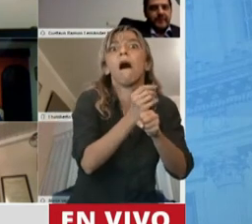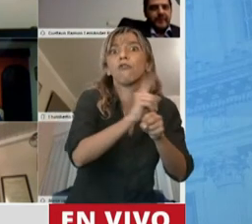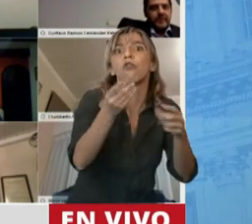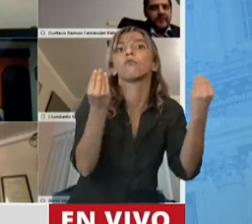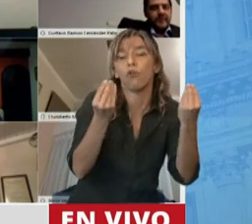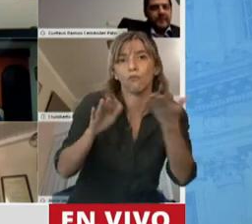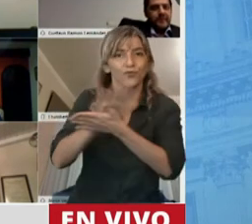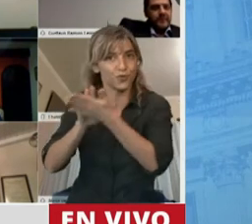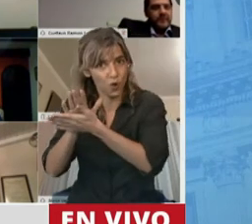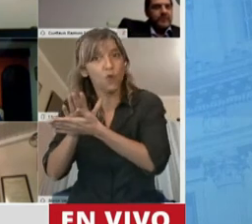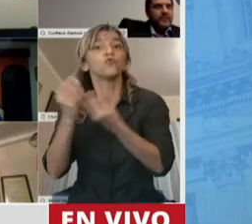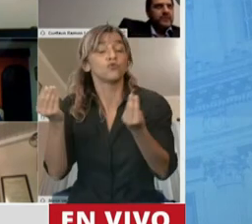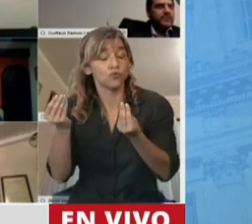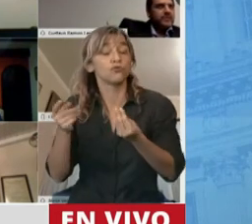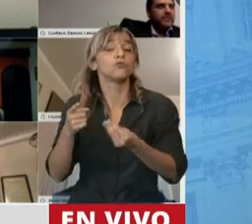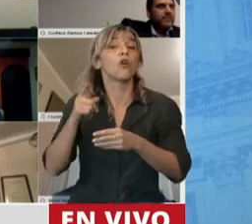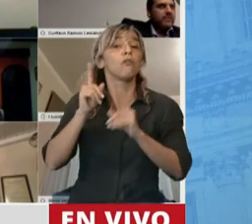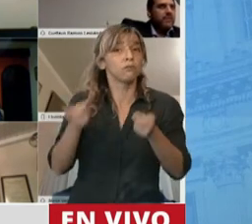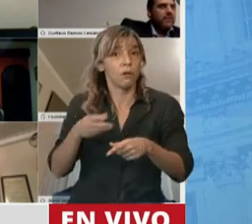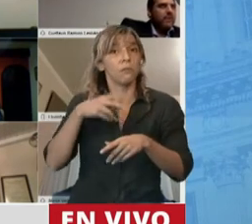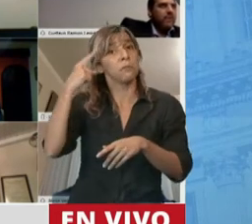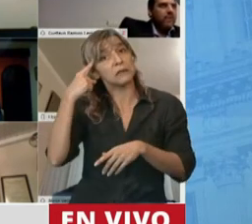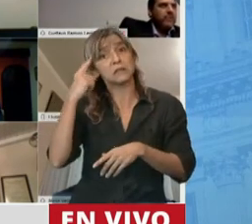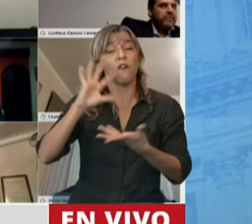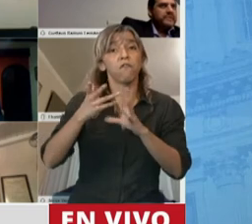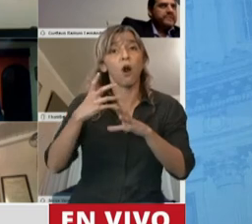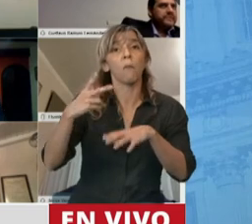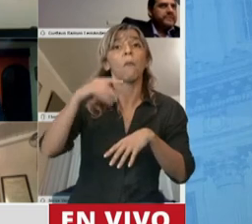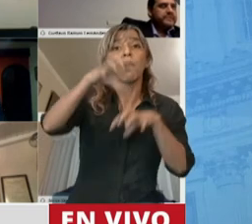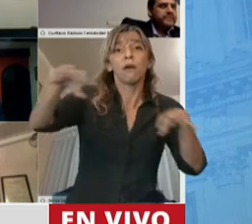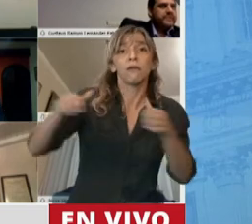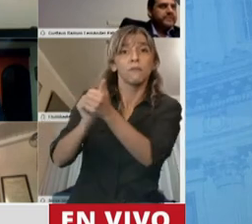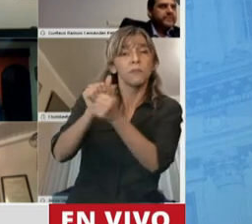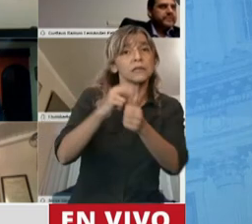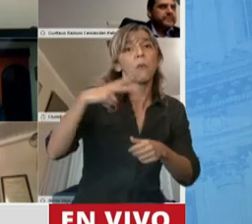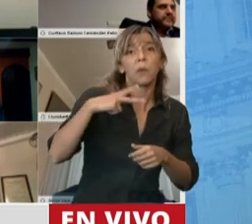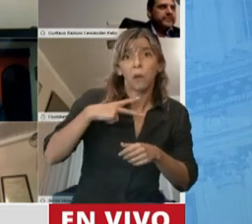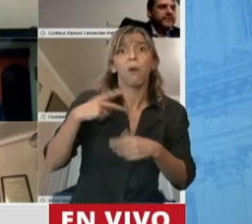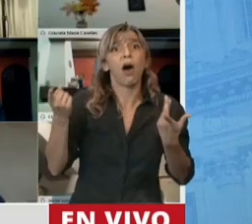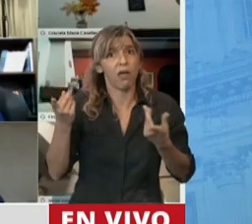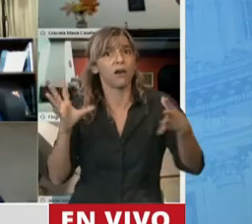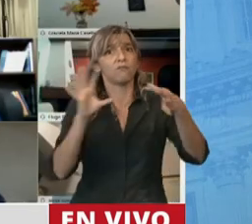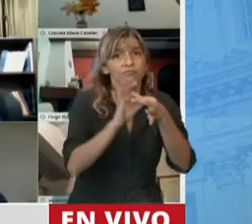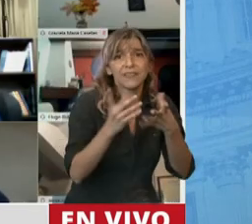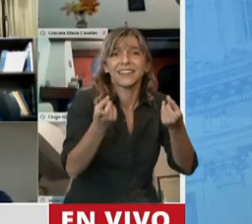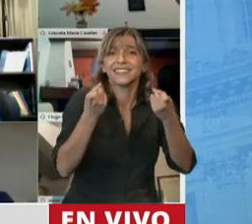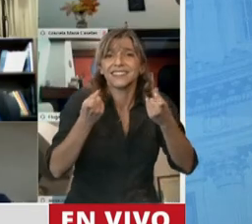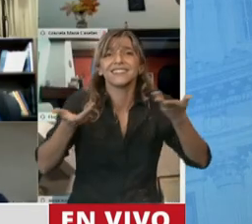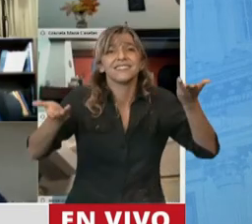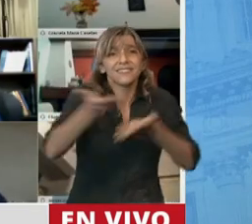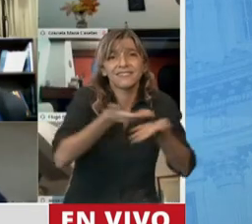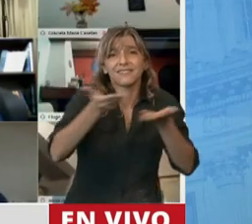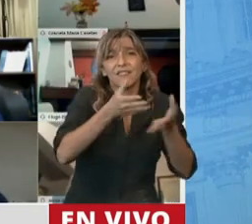sector privado será un aliado. Esto no es ideológico, es necesario. Necesitamos que aquellos